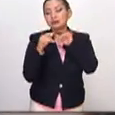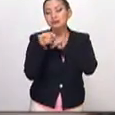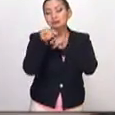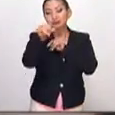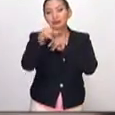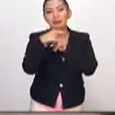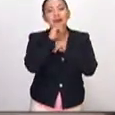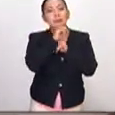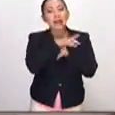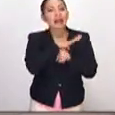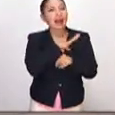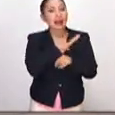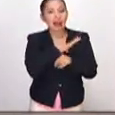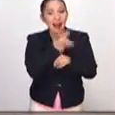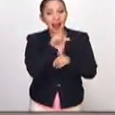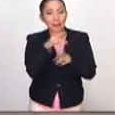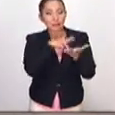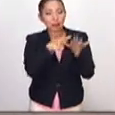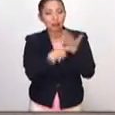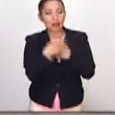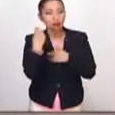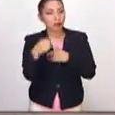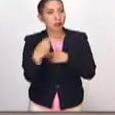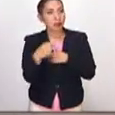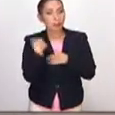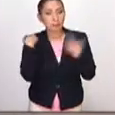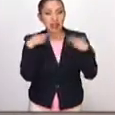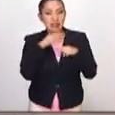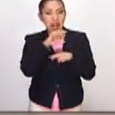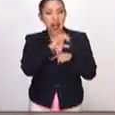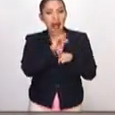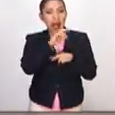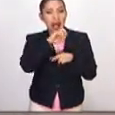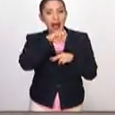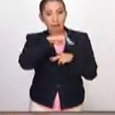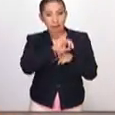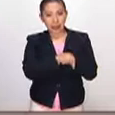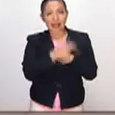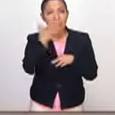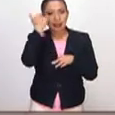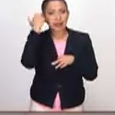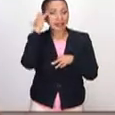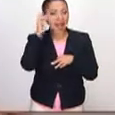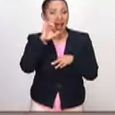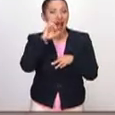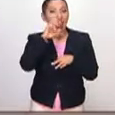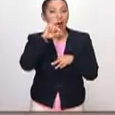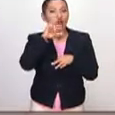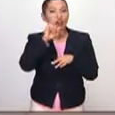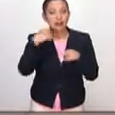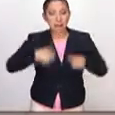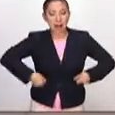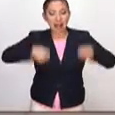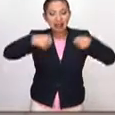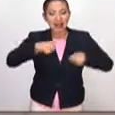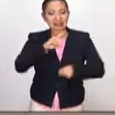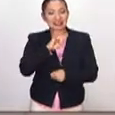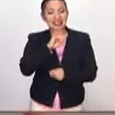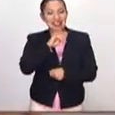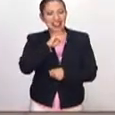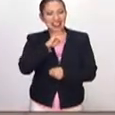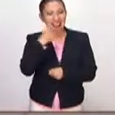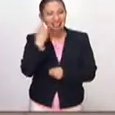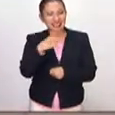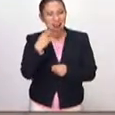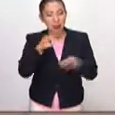Que también se basa en un proyecto que la maestra Carmen ya tenía en San Carlos, que eran maletas didácticas,